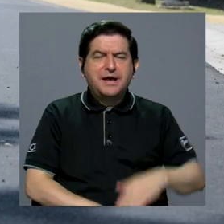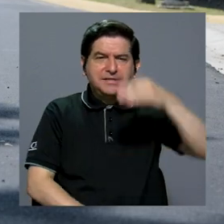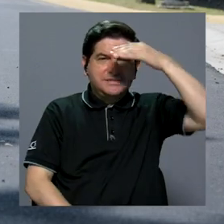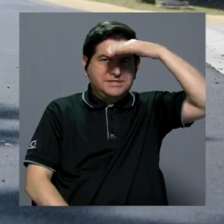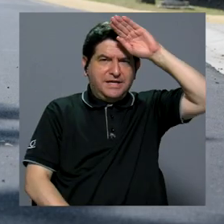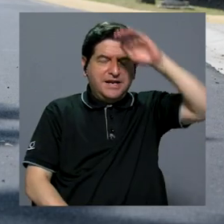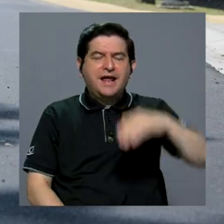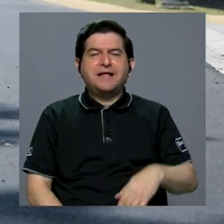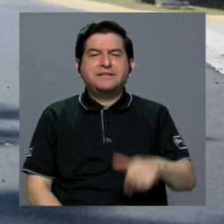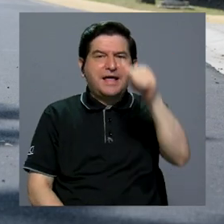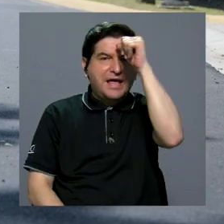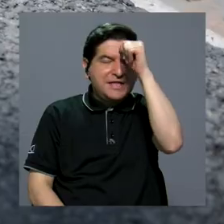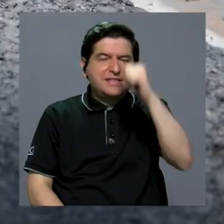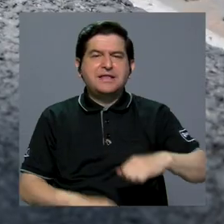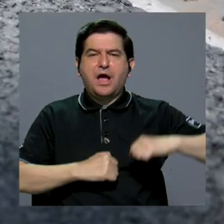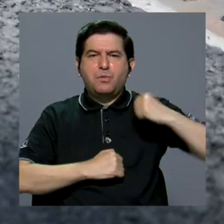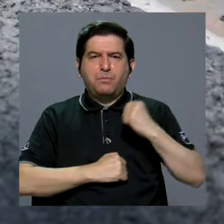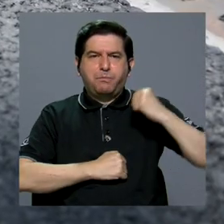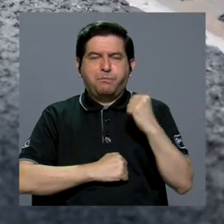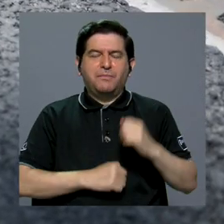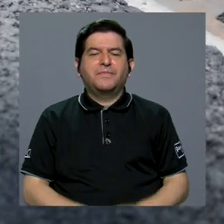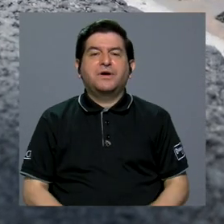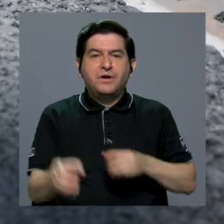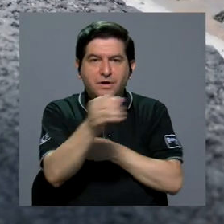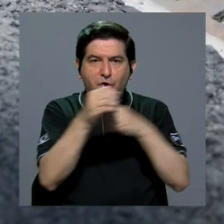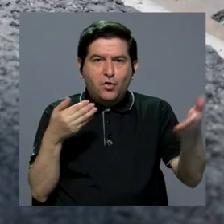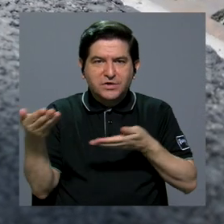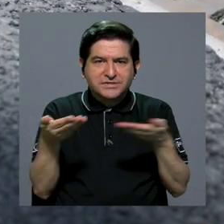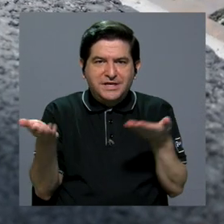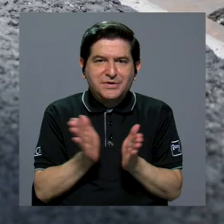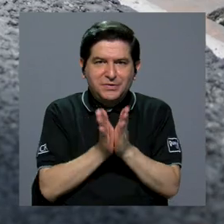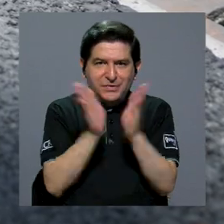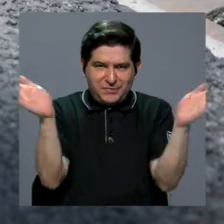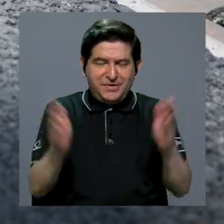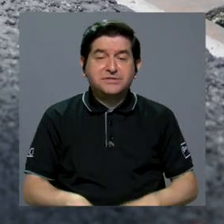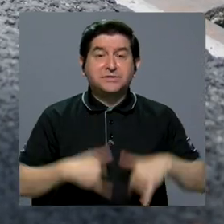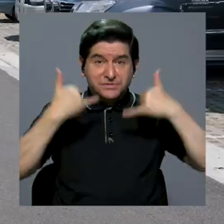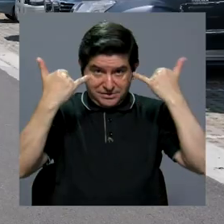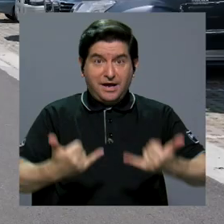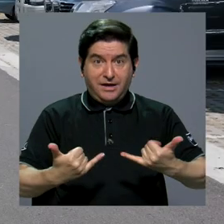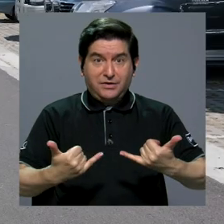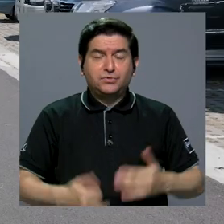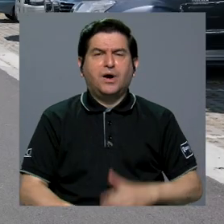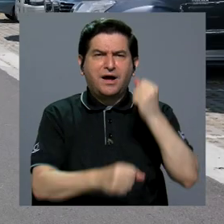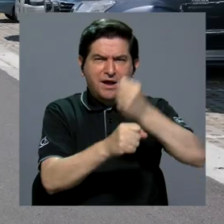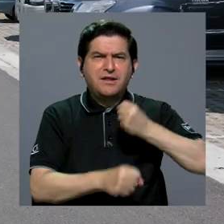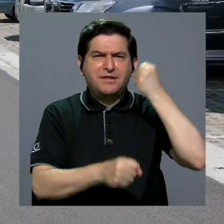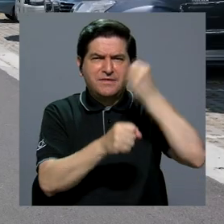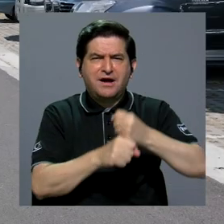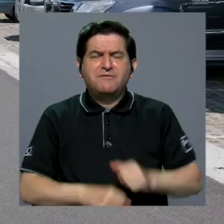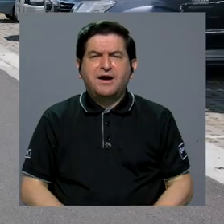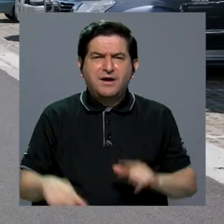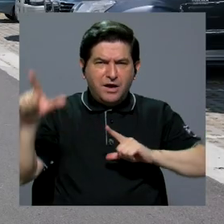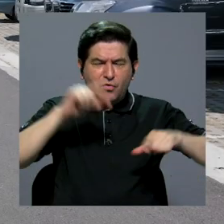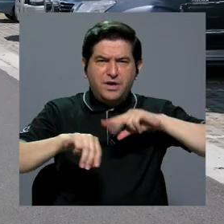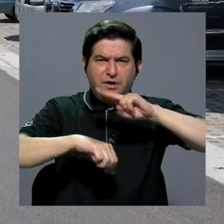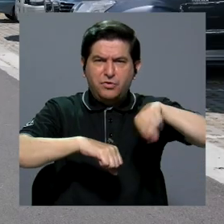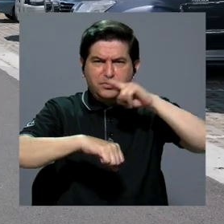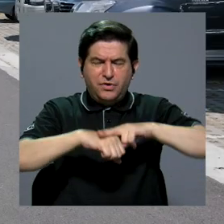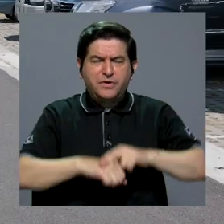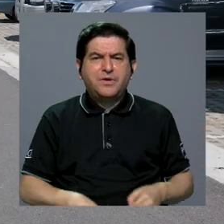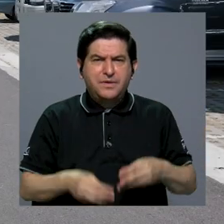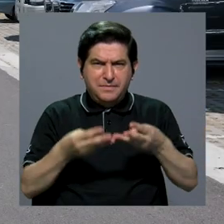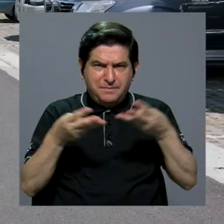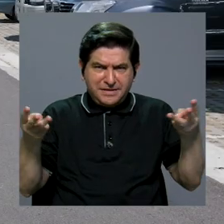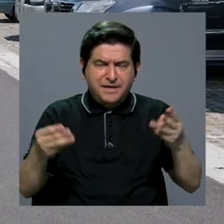Irlanda, India y Escocia. La Oficina de Servicios Generales actualmente trabaja con el ANAME en el diseño de